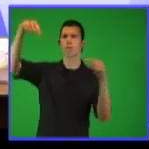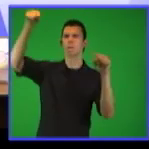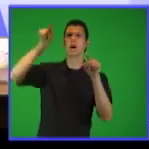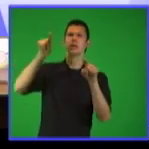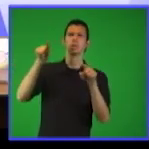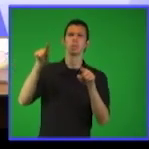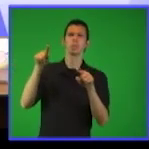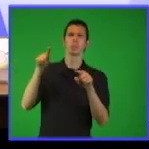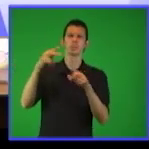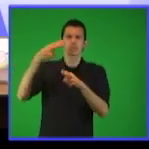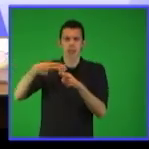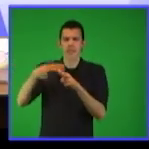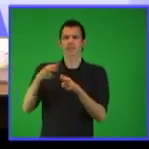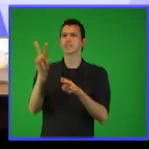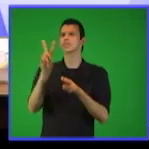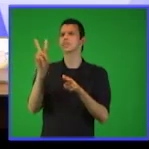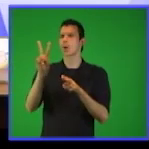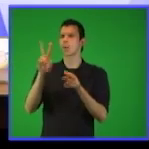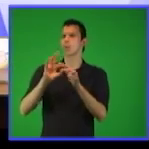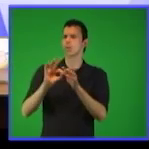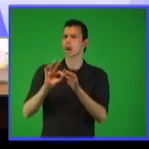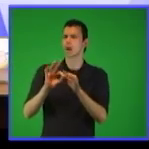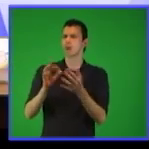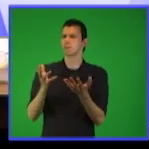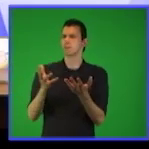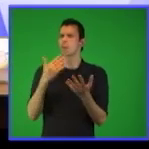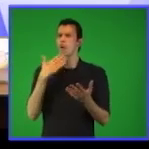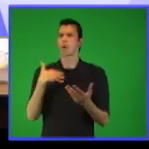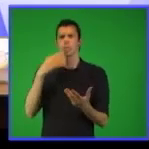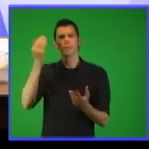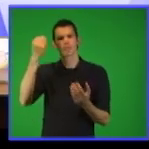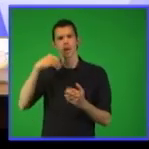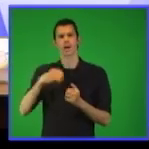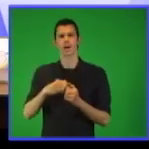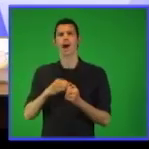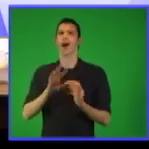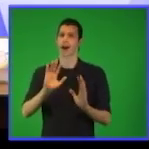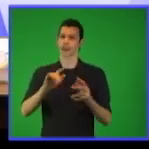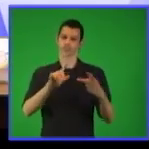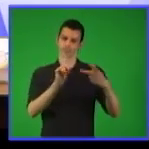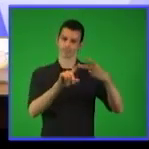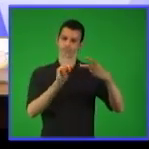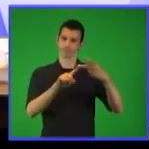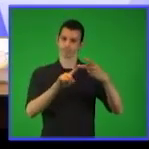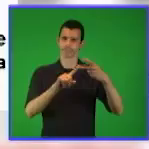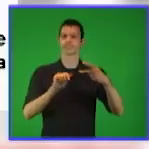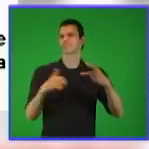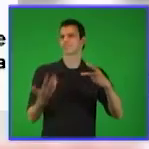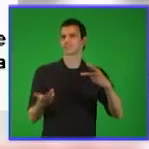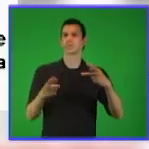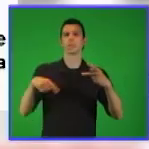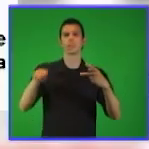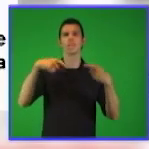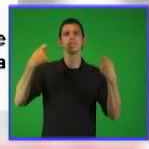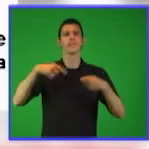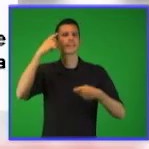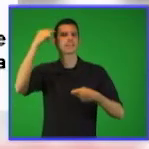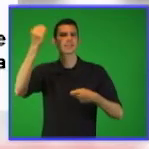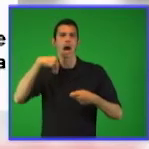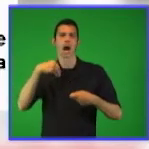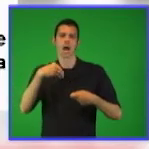segundo grado y el segundo va a estar dirigido a que ustedes identifiquen las